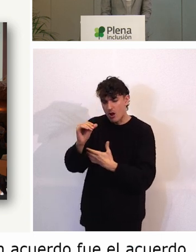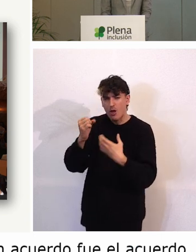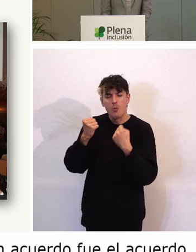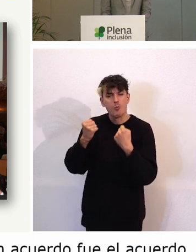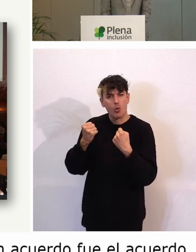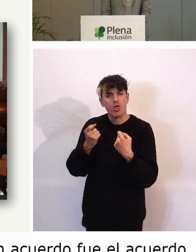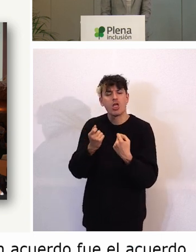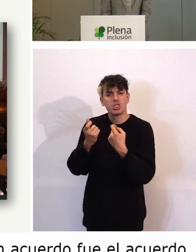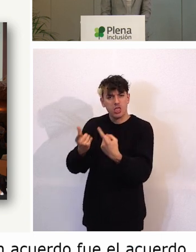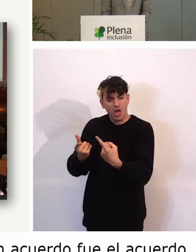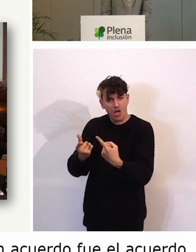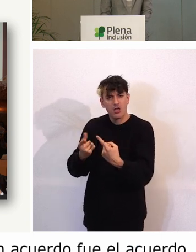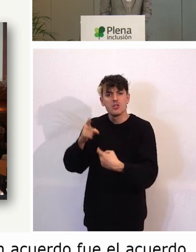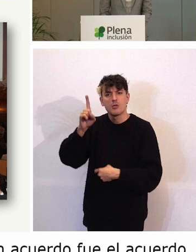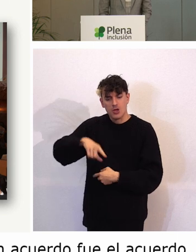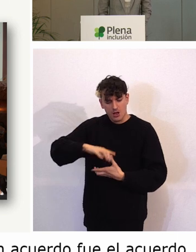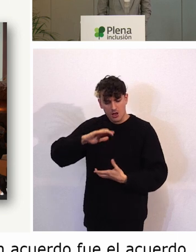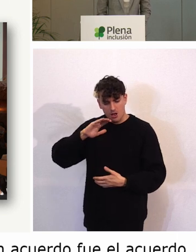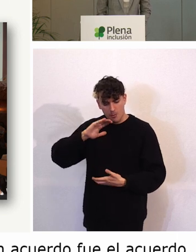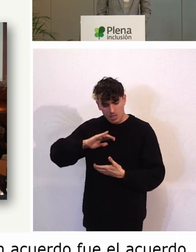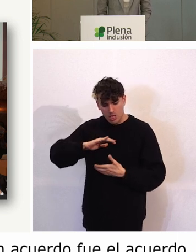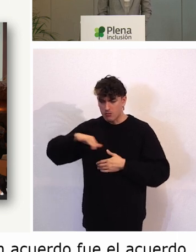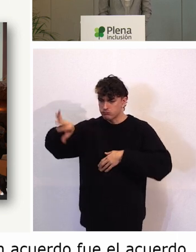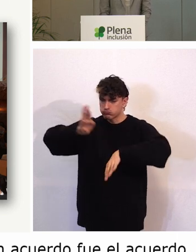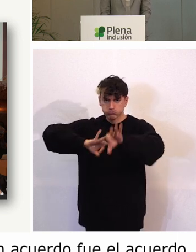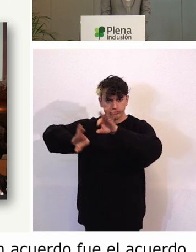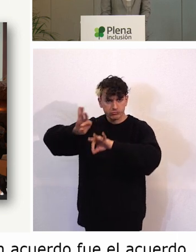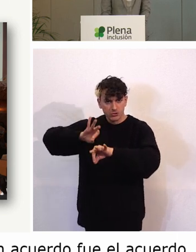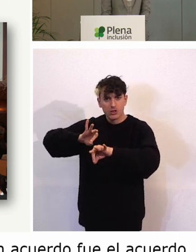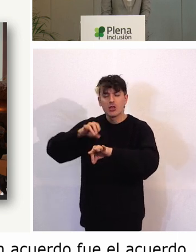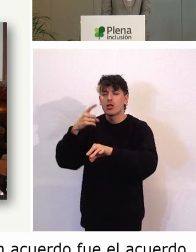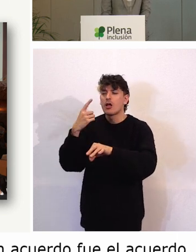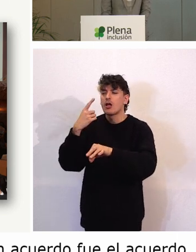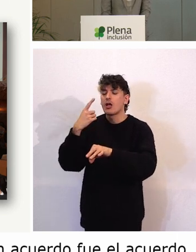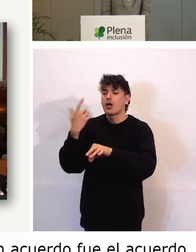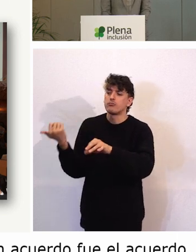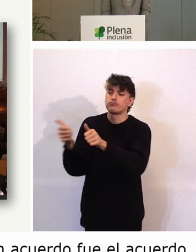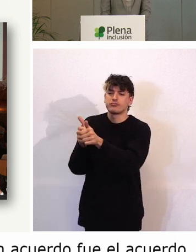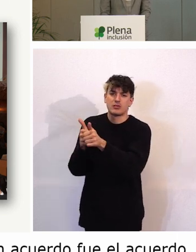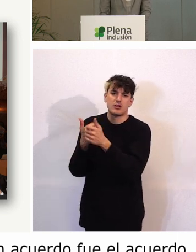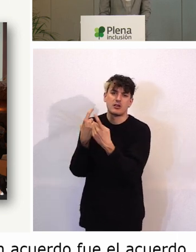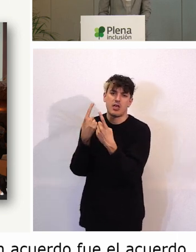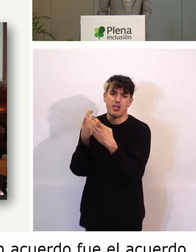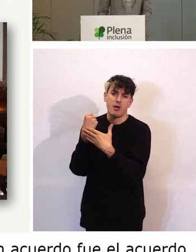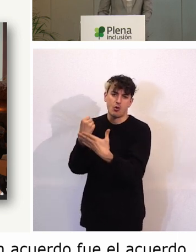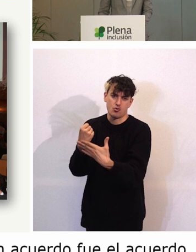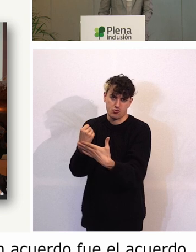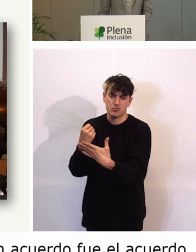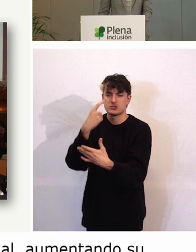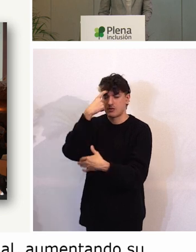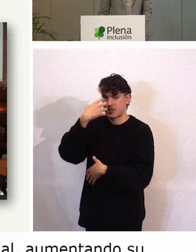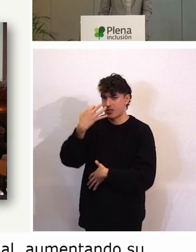capacidad de autodeterminación, teniendo en cuenta sus necesidades de apoyo. Algunas entidades,